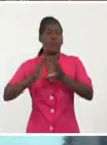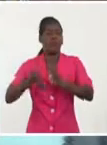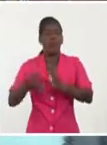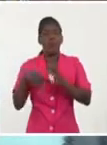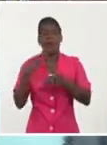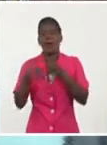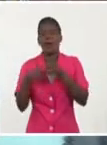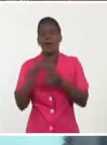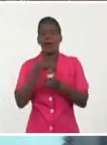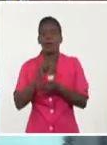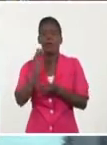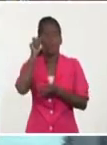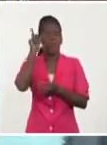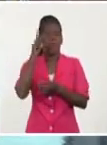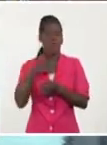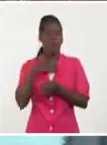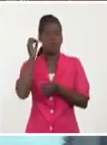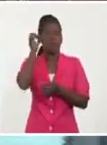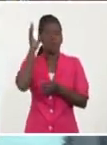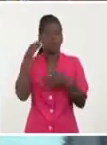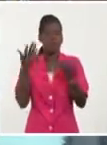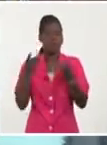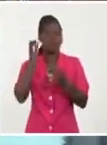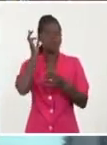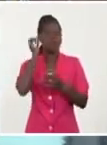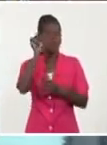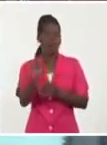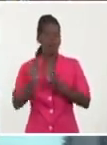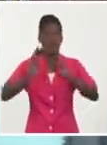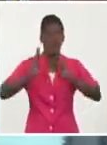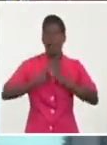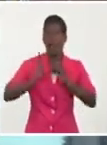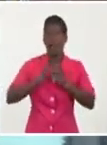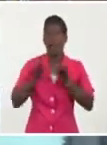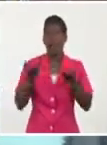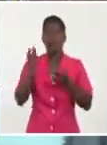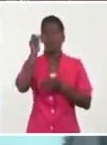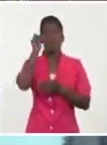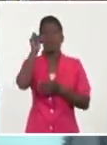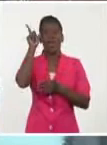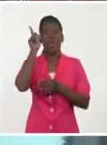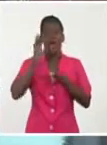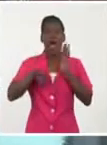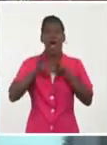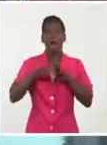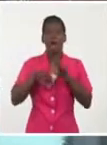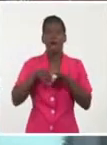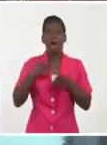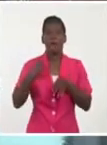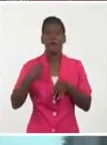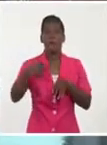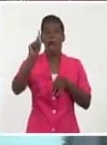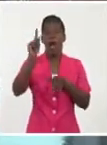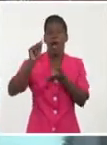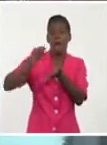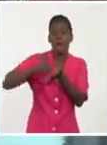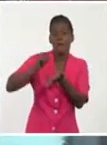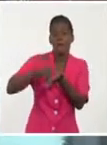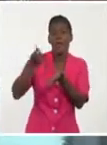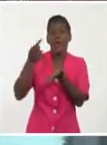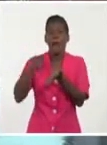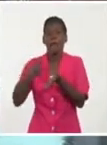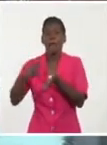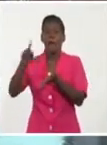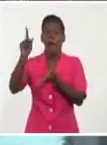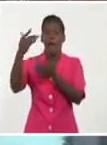casa y con algunas incursiones, con algunas salidas o escapadas a la calle por la gran actriz, directora